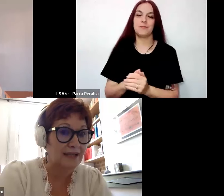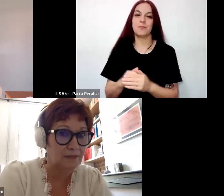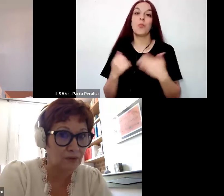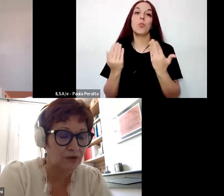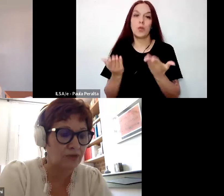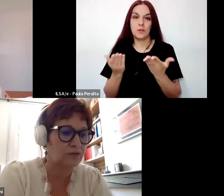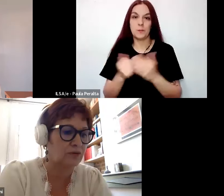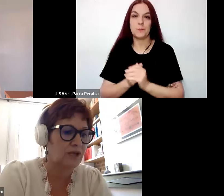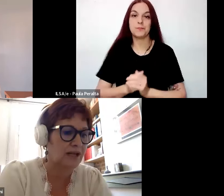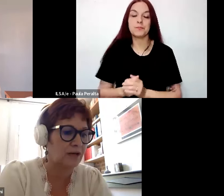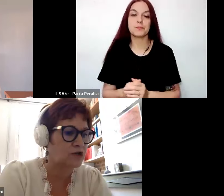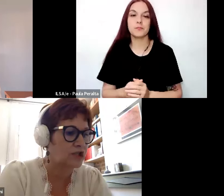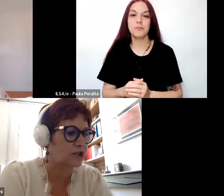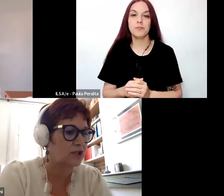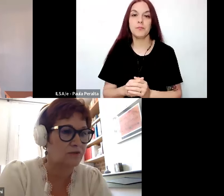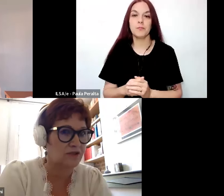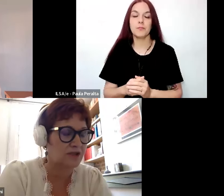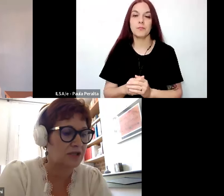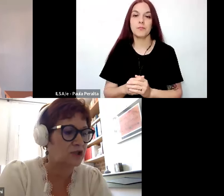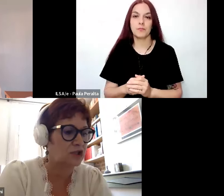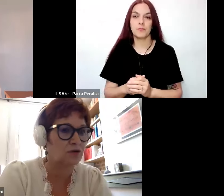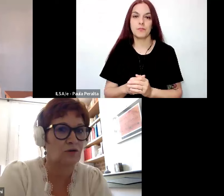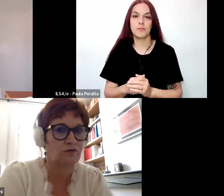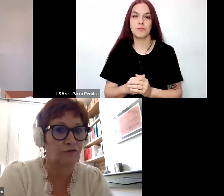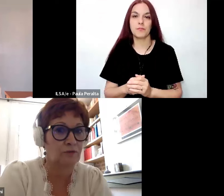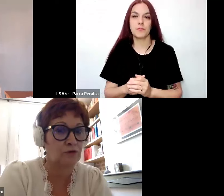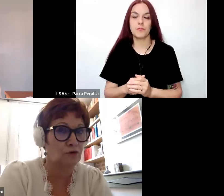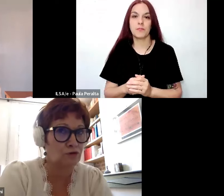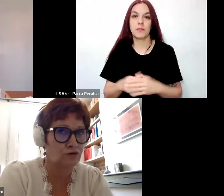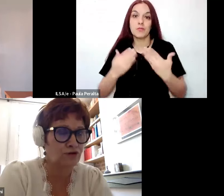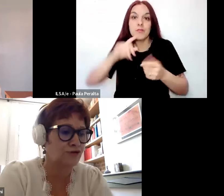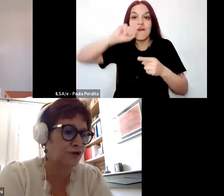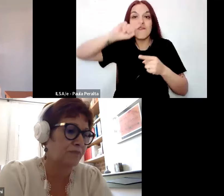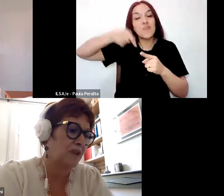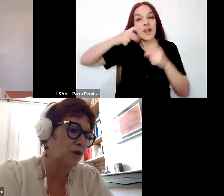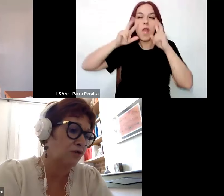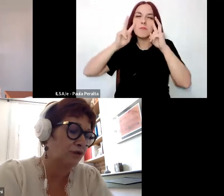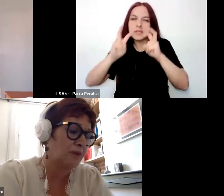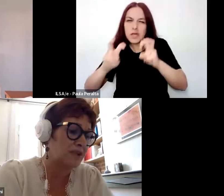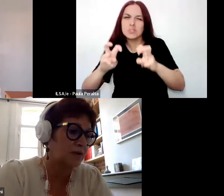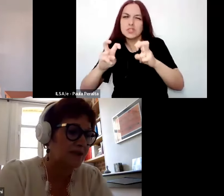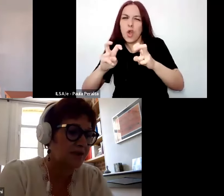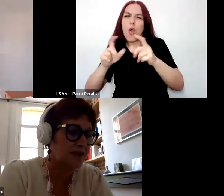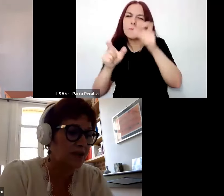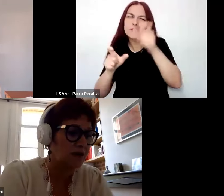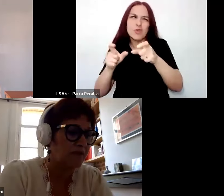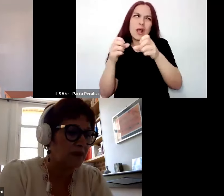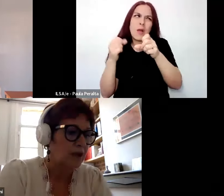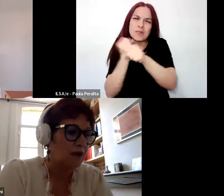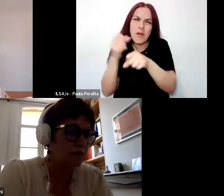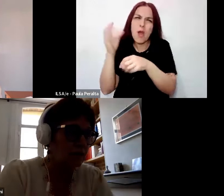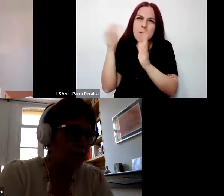termina dando un lugar importante a la investigación y a los investigadores en la